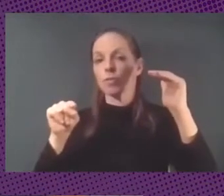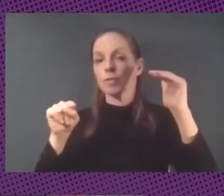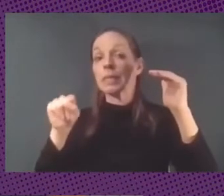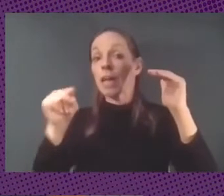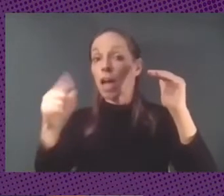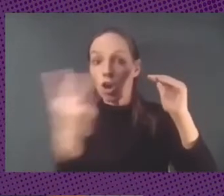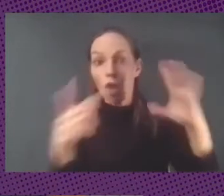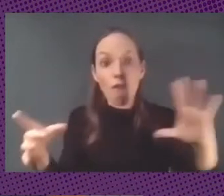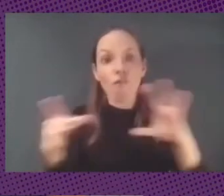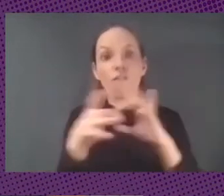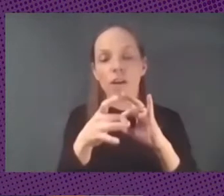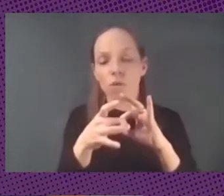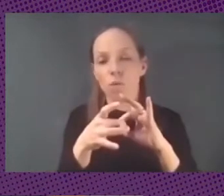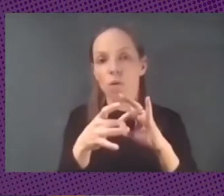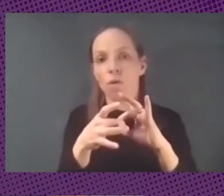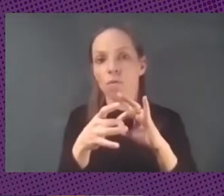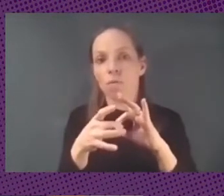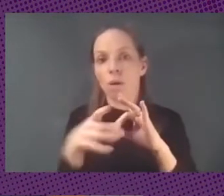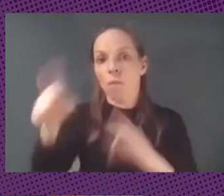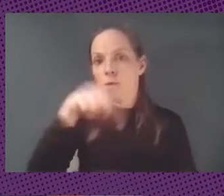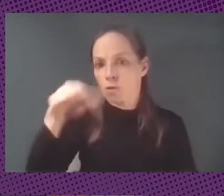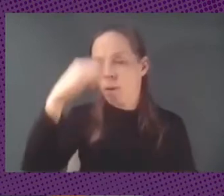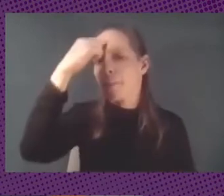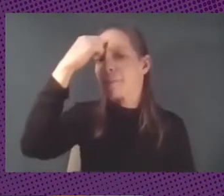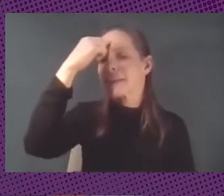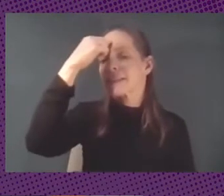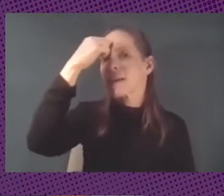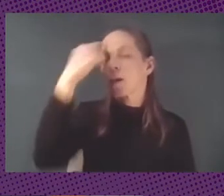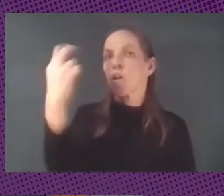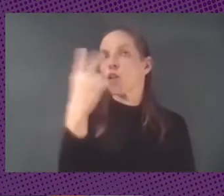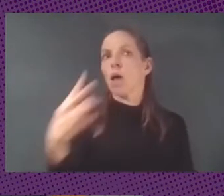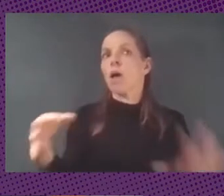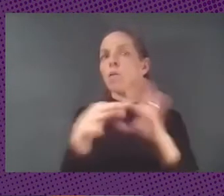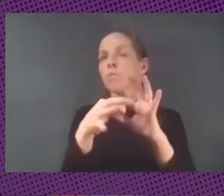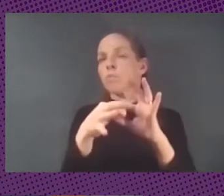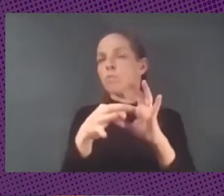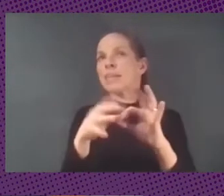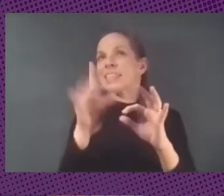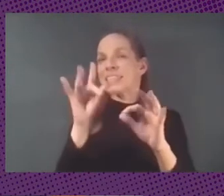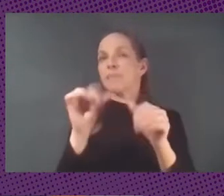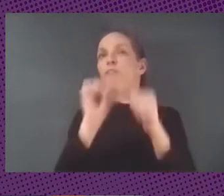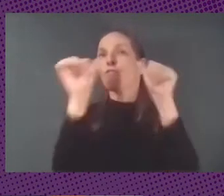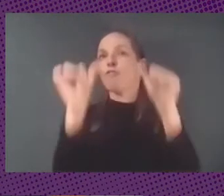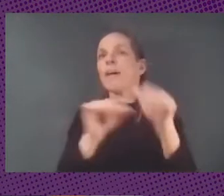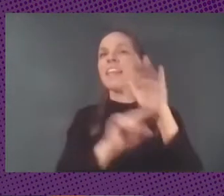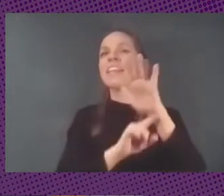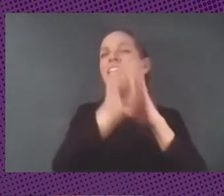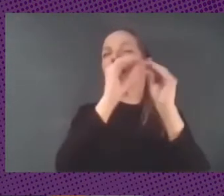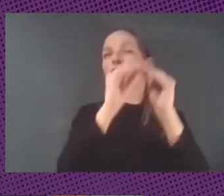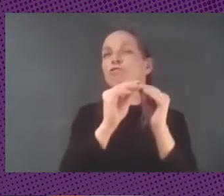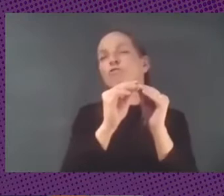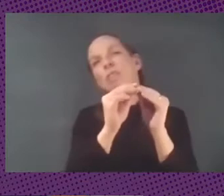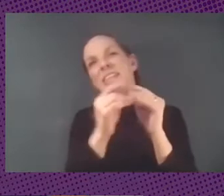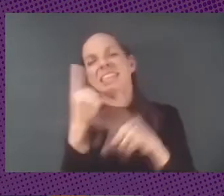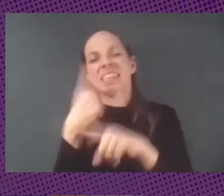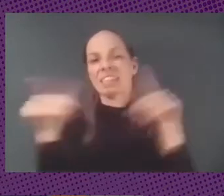pensar en no solo en una articulación sino también en otras formas de desarrollo ¿no? porque si estamos pensando en una